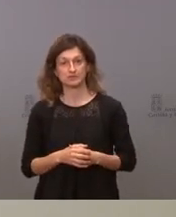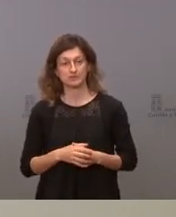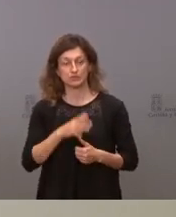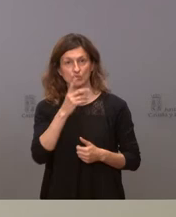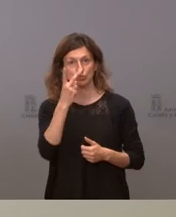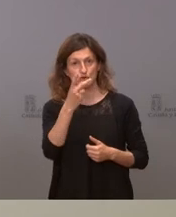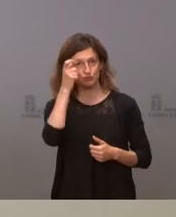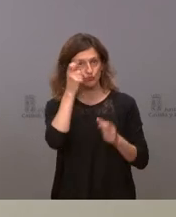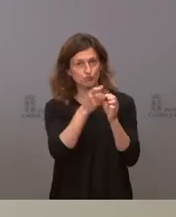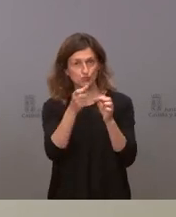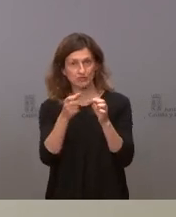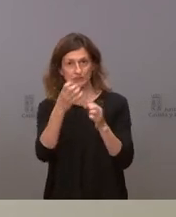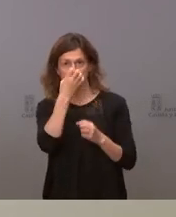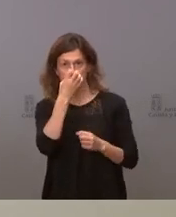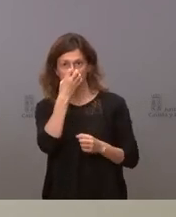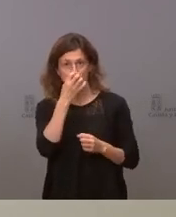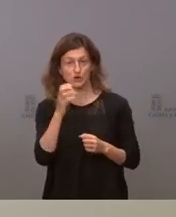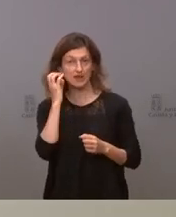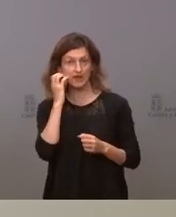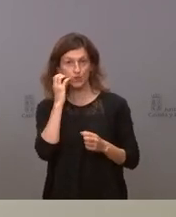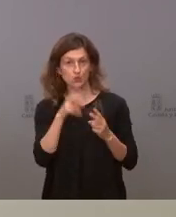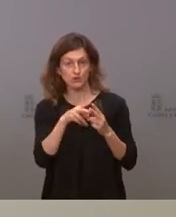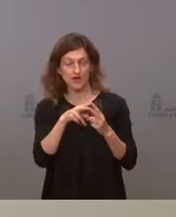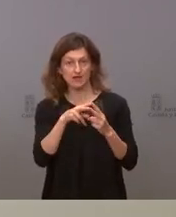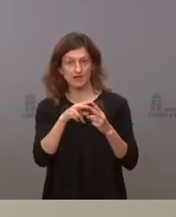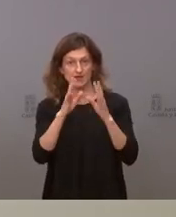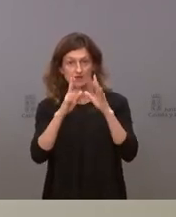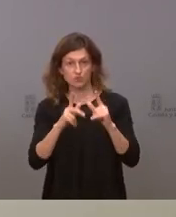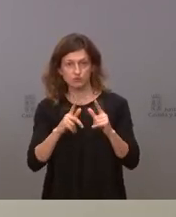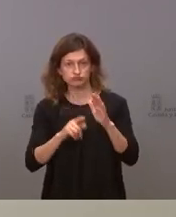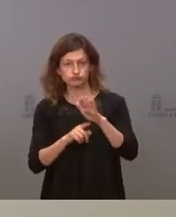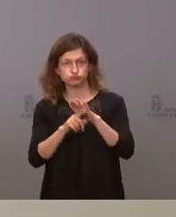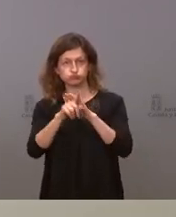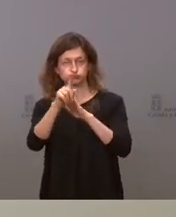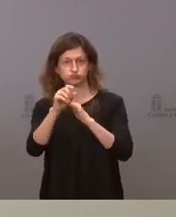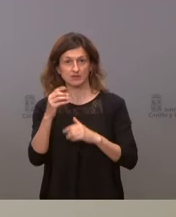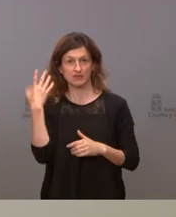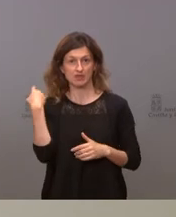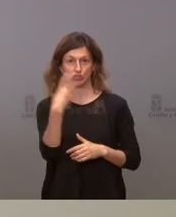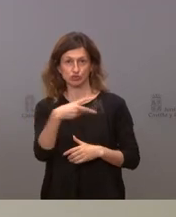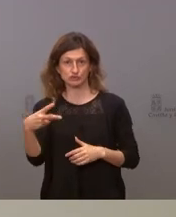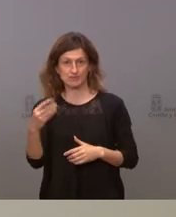municipios de Valladolid Medina del Campo y Laguna tengan la incidencia disparada en los últimos 14 días